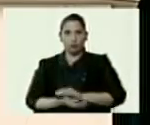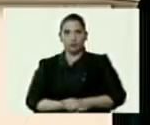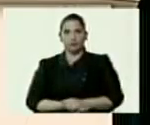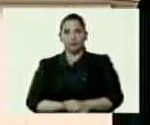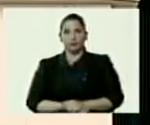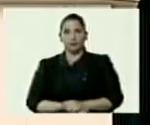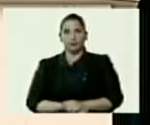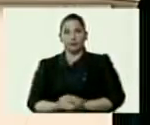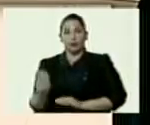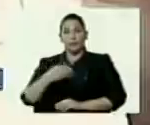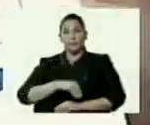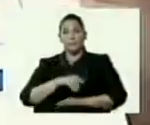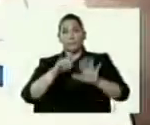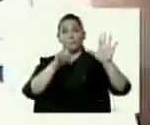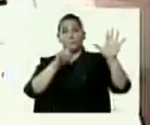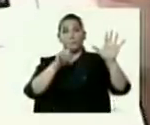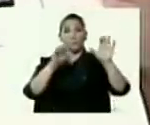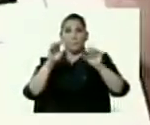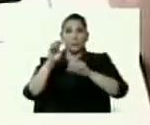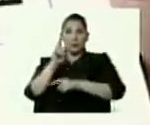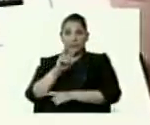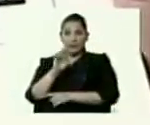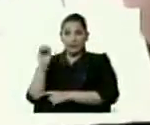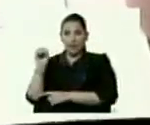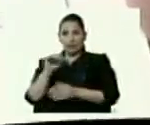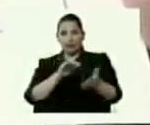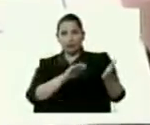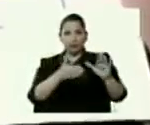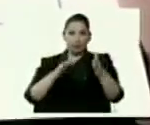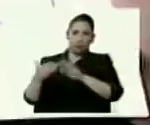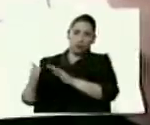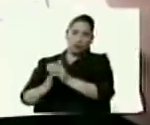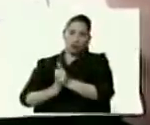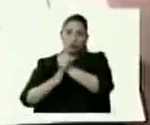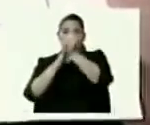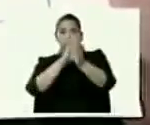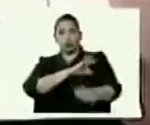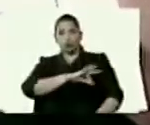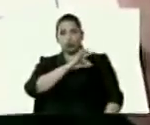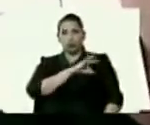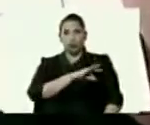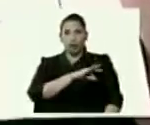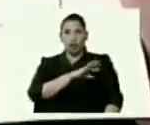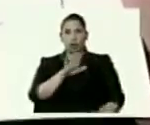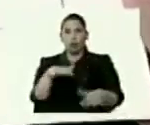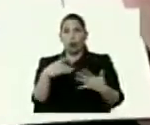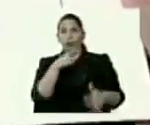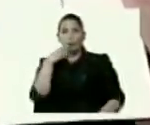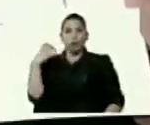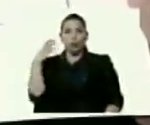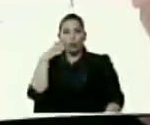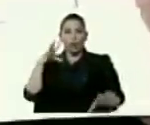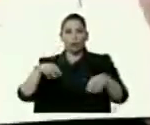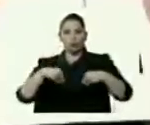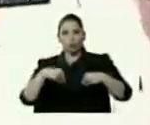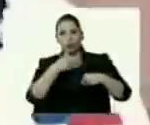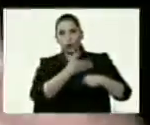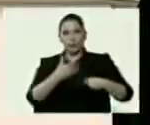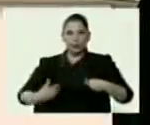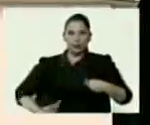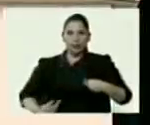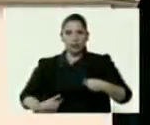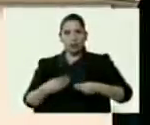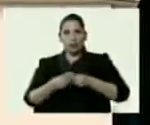Más de 620 asesinatos de líderes sociales desde que Duque asumió el gobierno e hizo fracasar